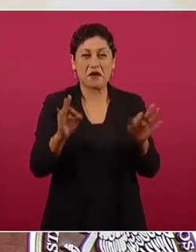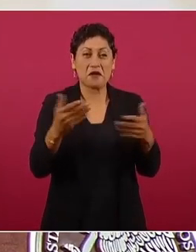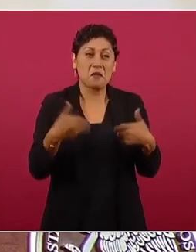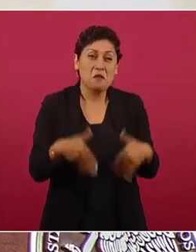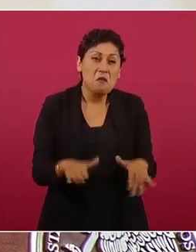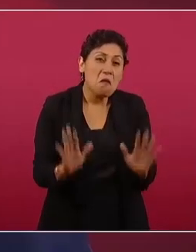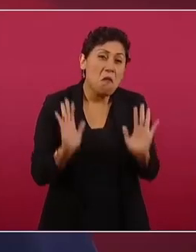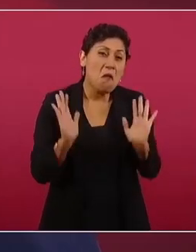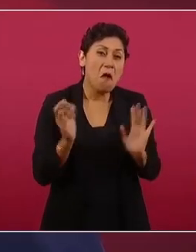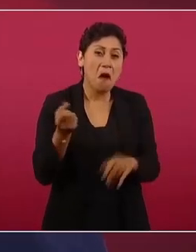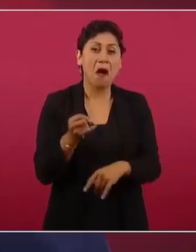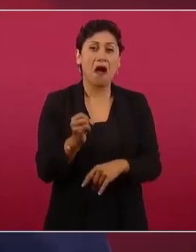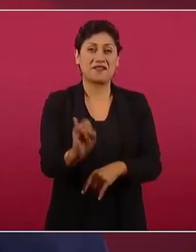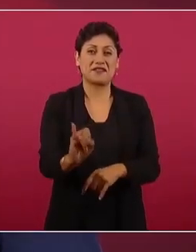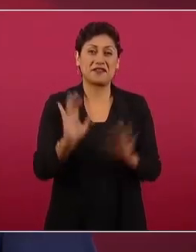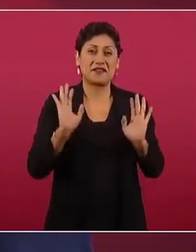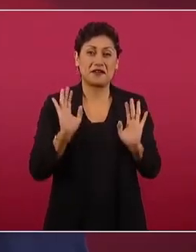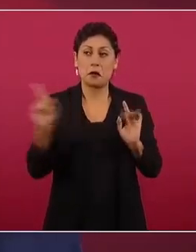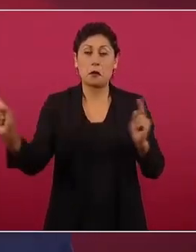pues ahí se entendieron.